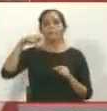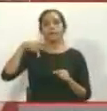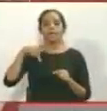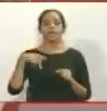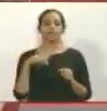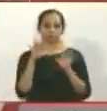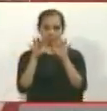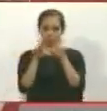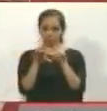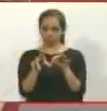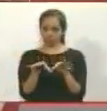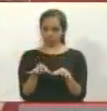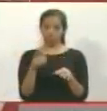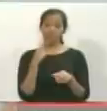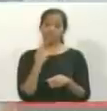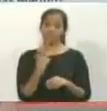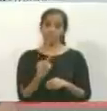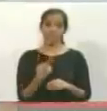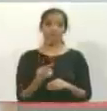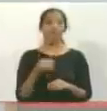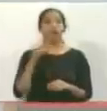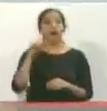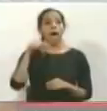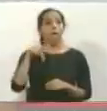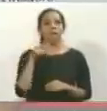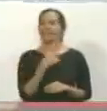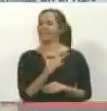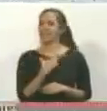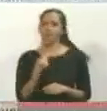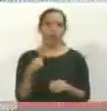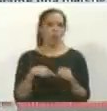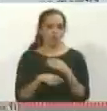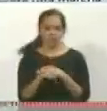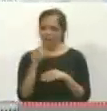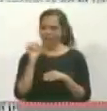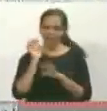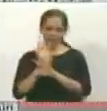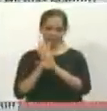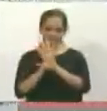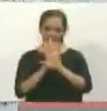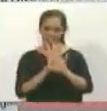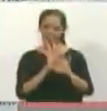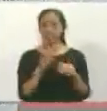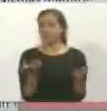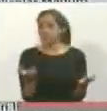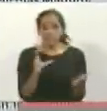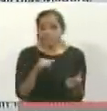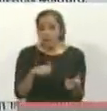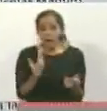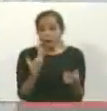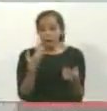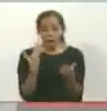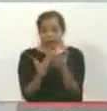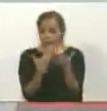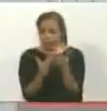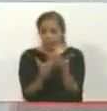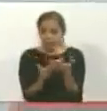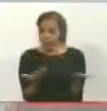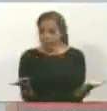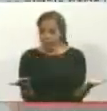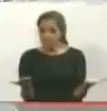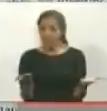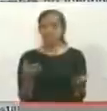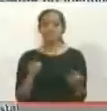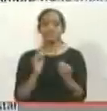una nota y dice, la AP no asistió a la manifestación, por lo que no pudo verificar lo